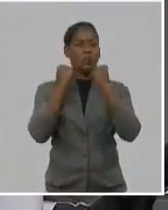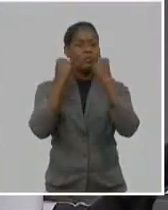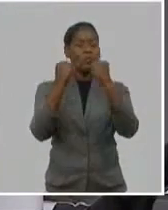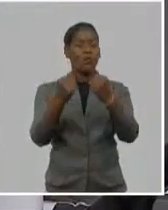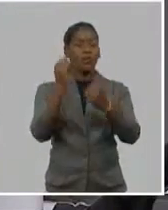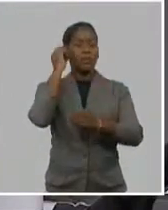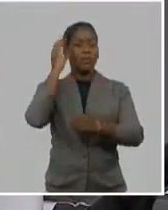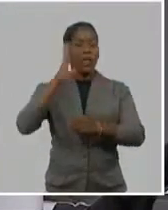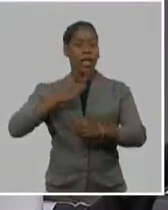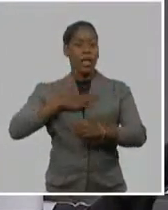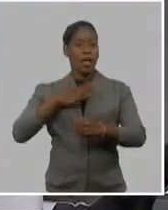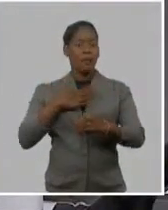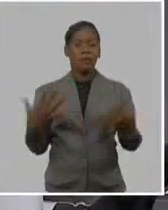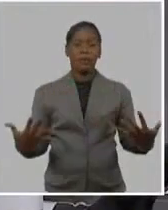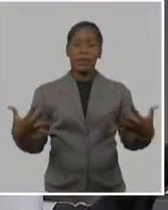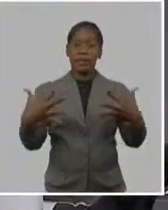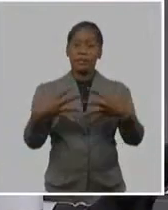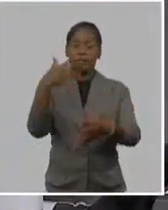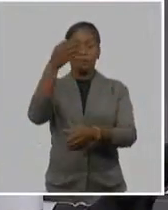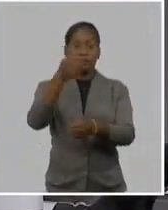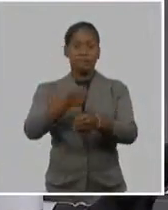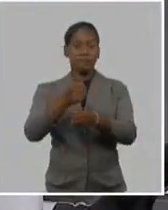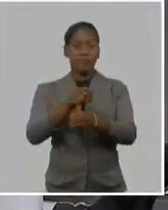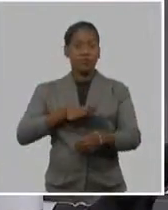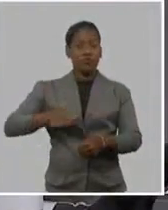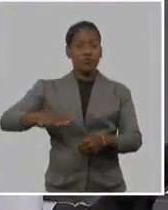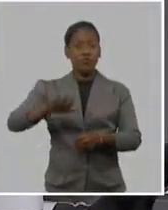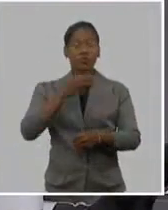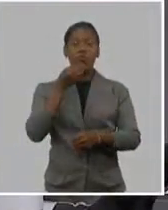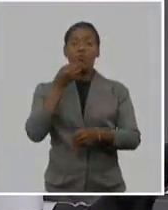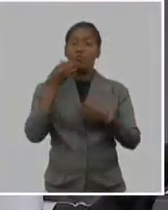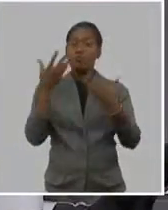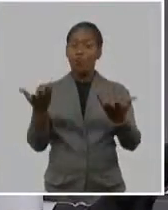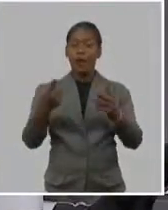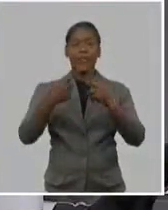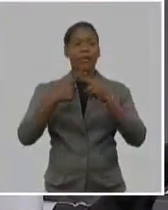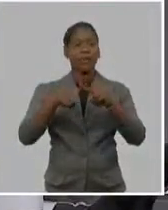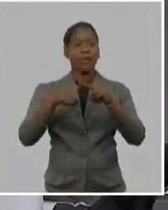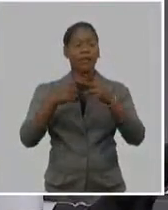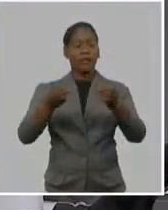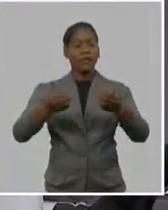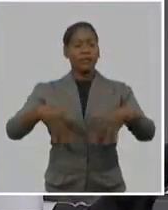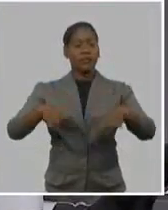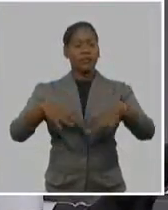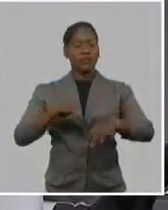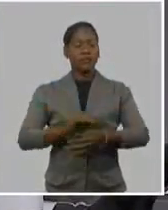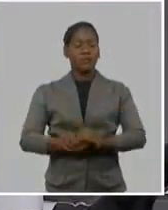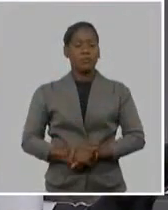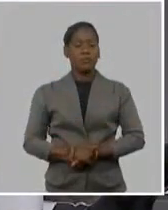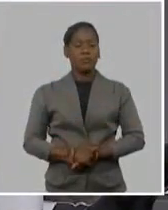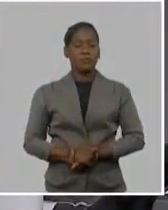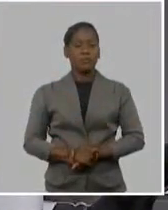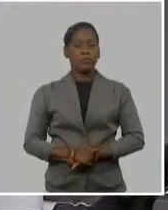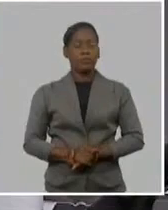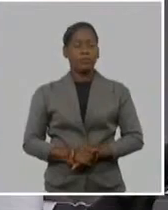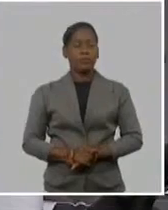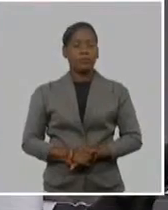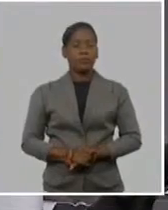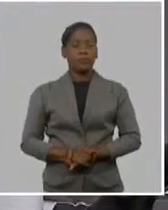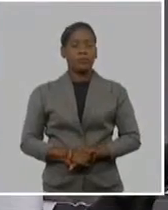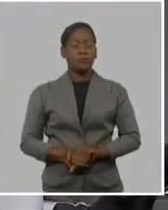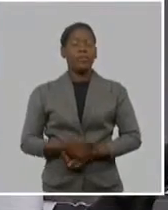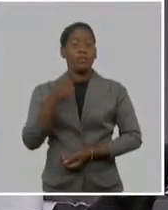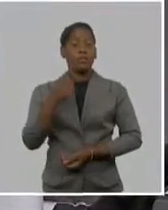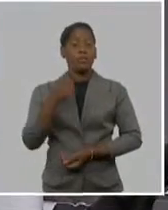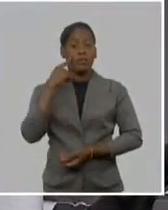más creatividad y sensibilidad ante los problemas y por supuesto más ejemplaridad. Hay un cambio global, nos lo